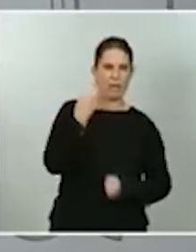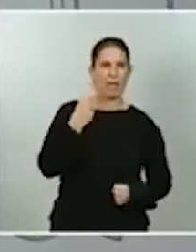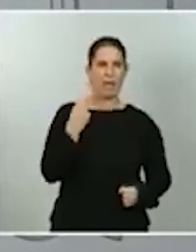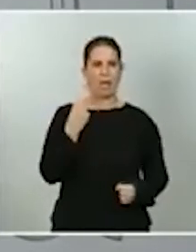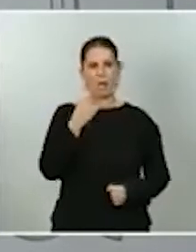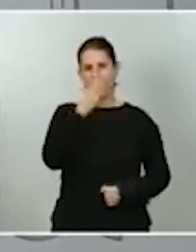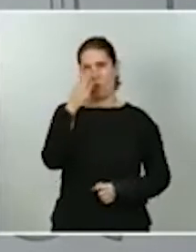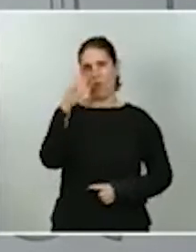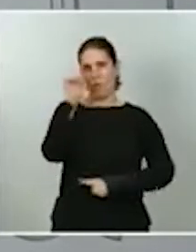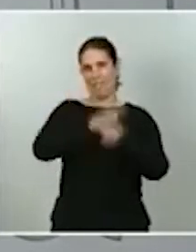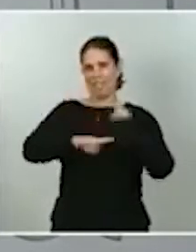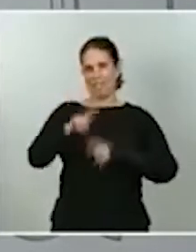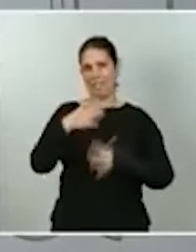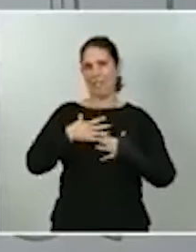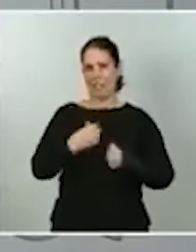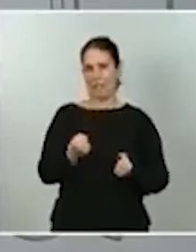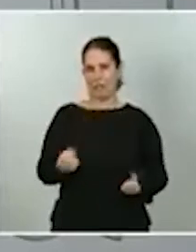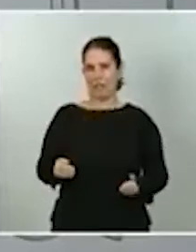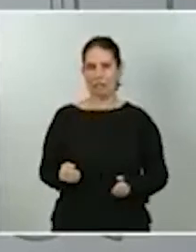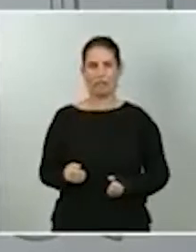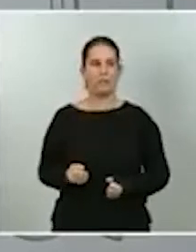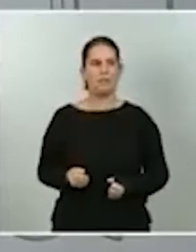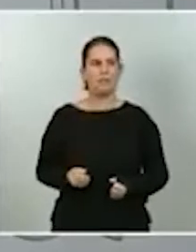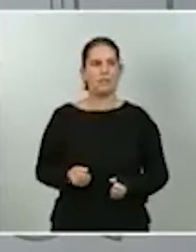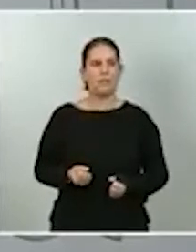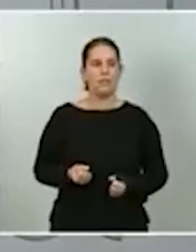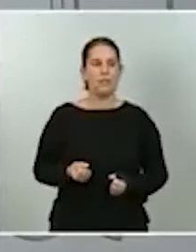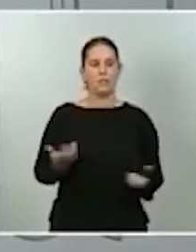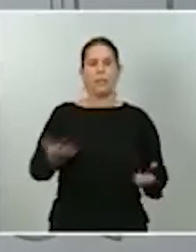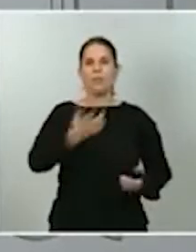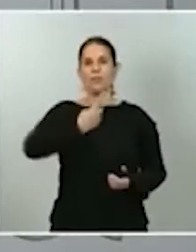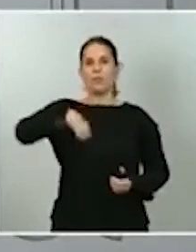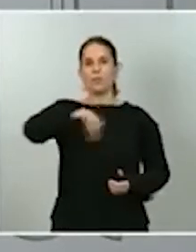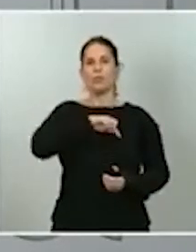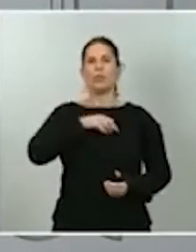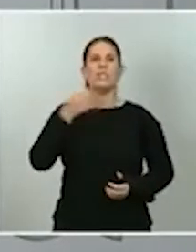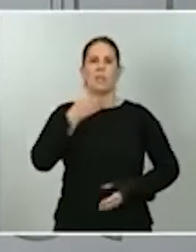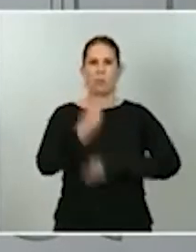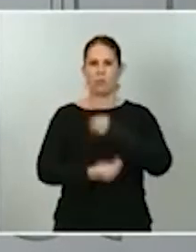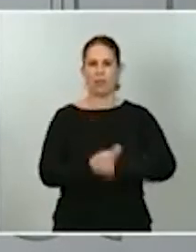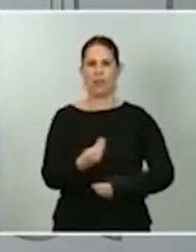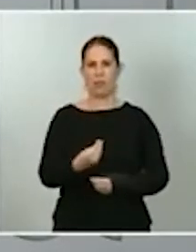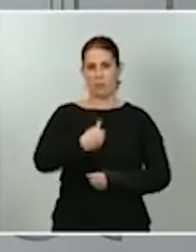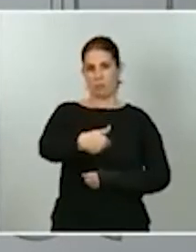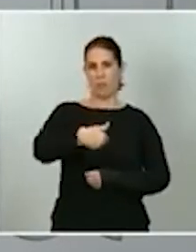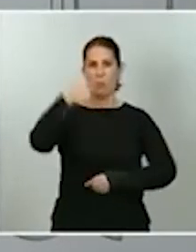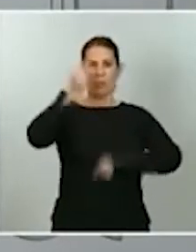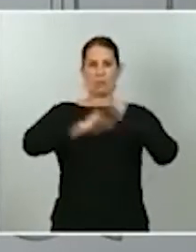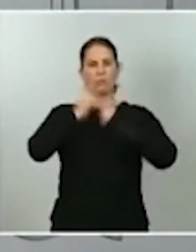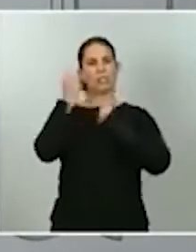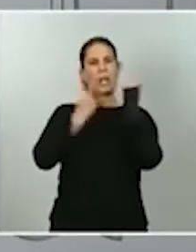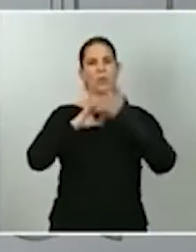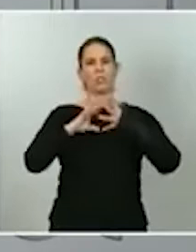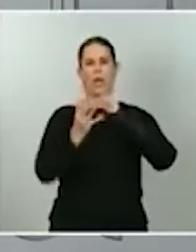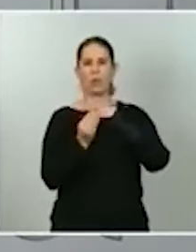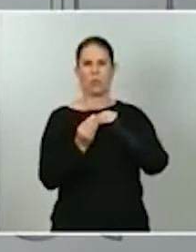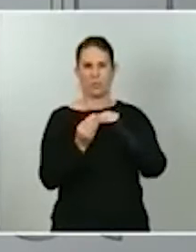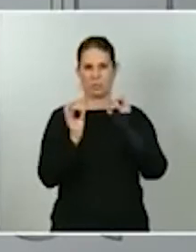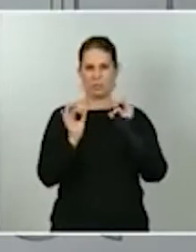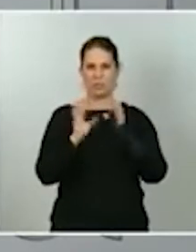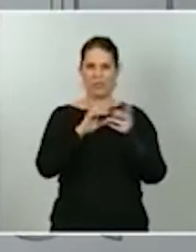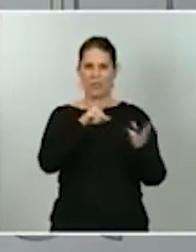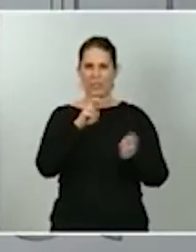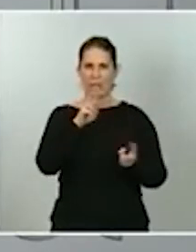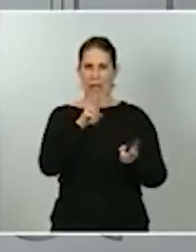también sanitaria. Y, por tanto, lo que vamos a hacer en el próximo presupuesto son algunos ajustes en las figuras fiscales, pero digamos que los